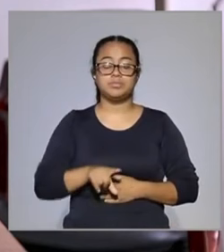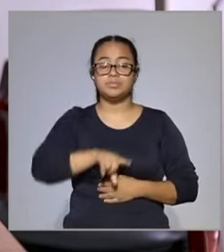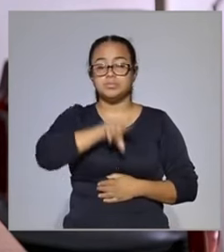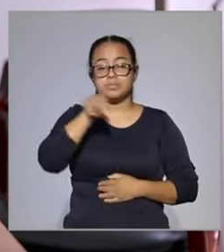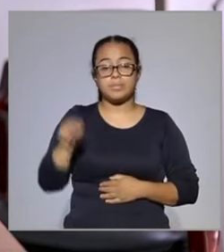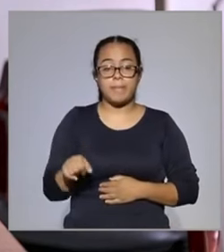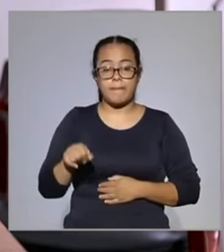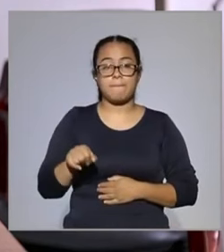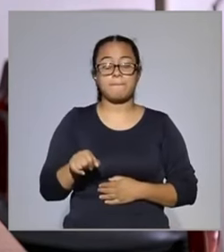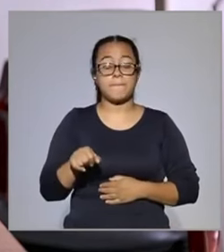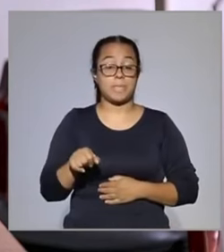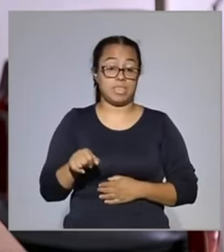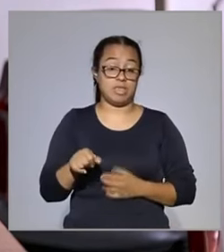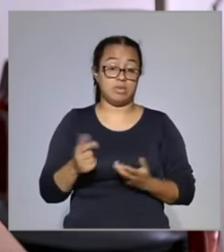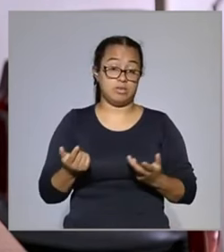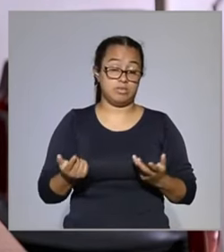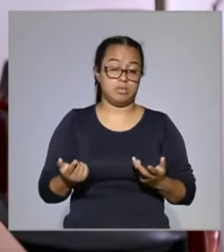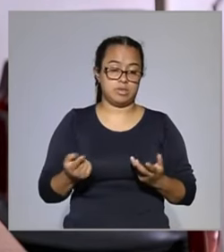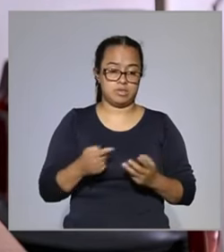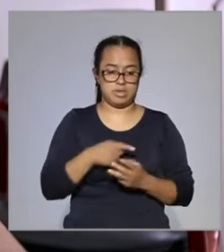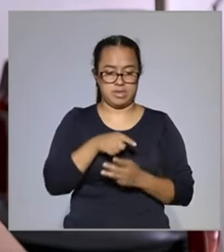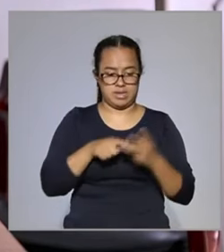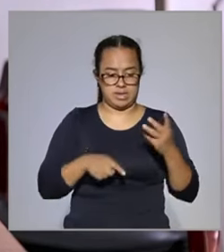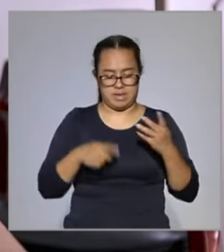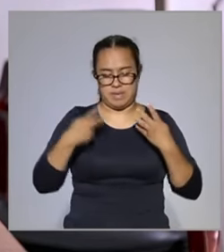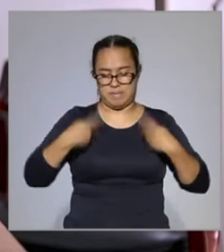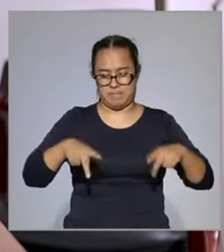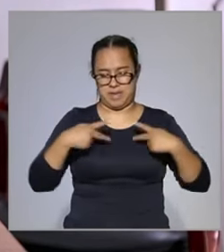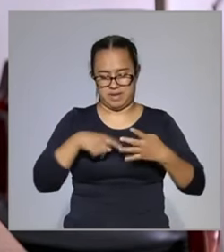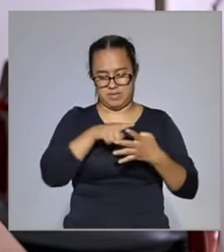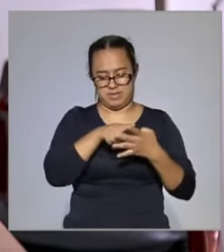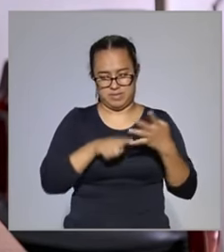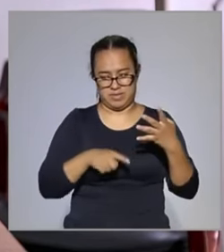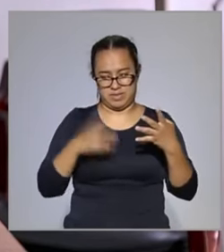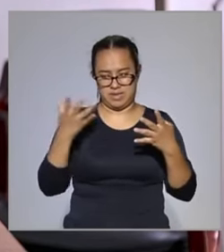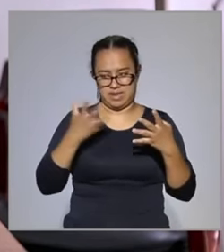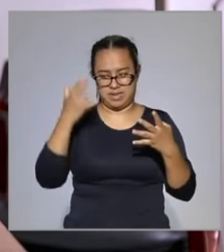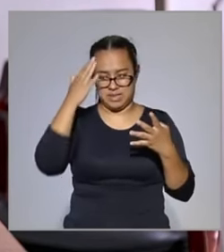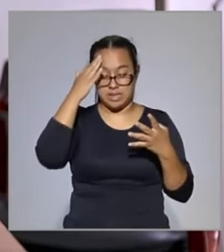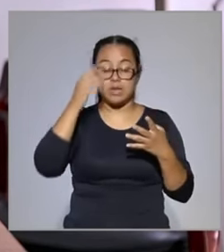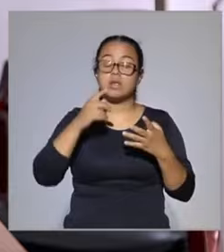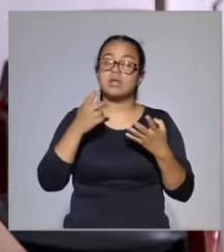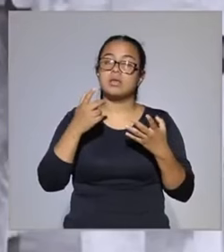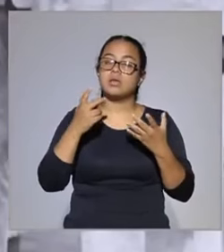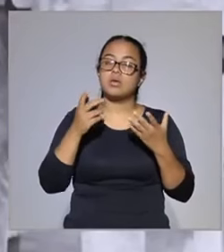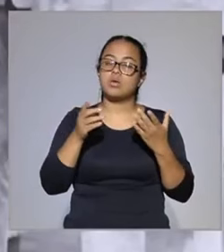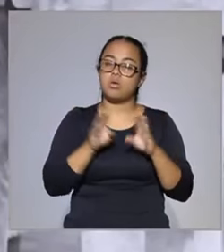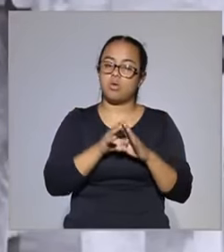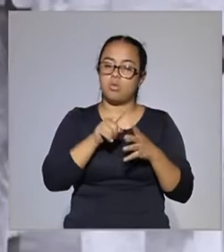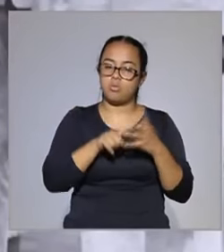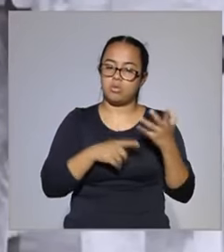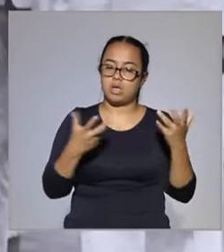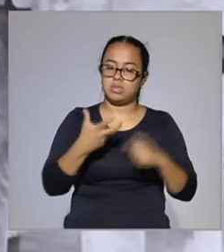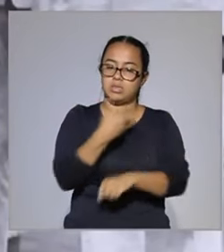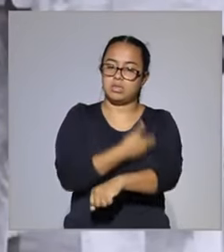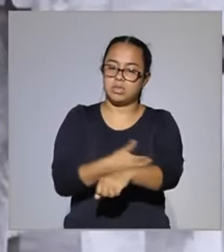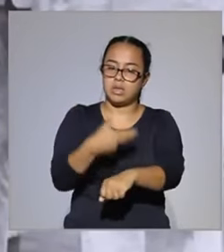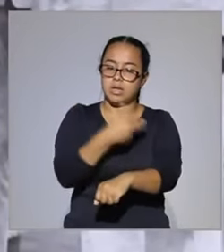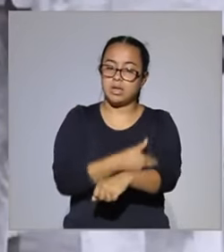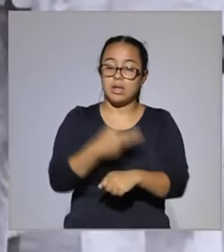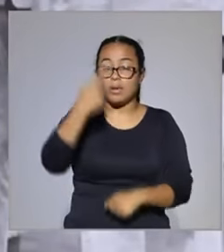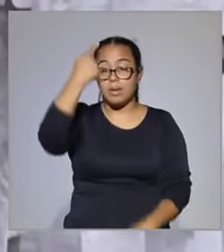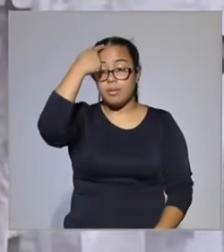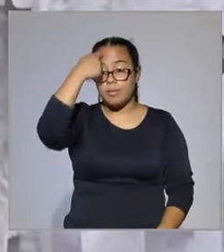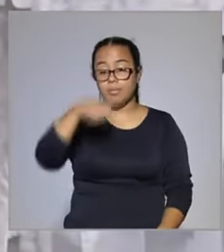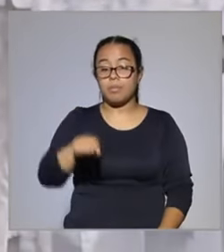Posteriormente estos personajes empiezan a hacer todos los trámites para poder